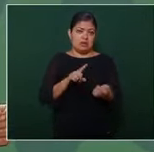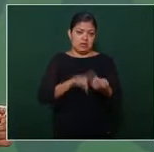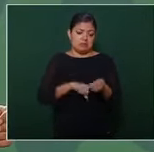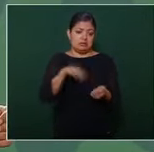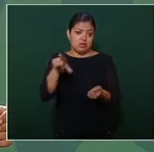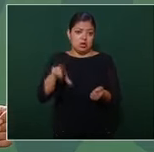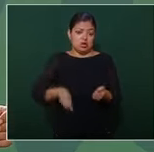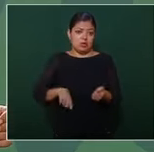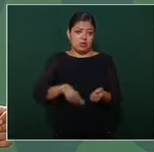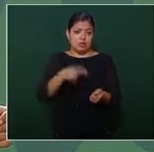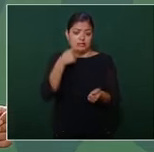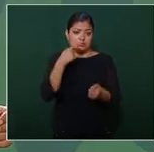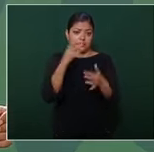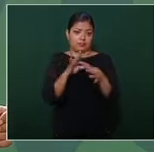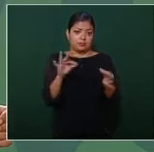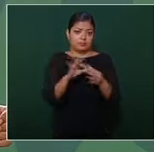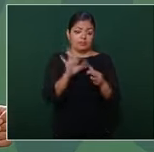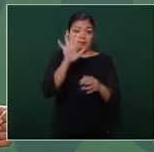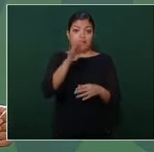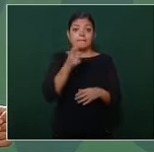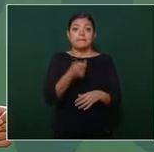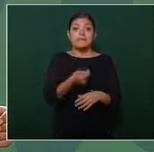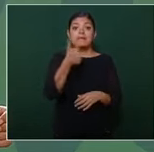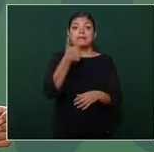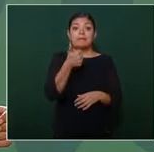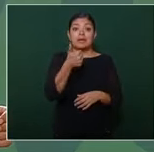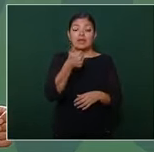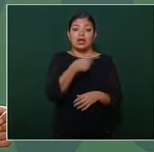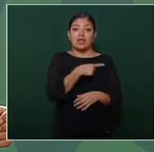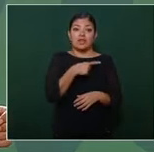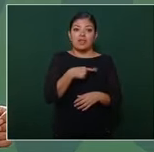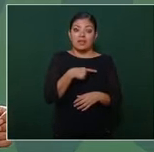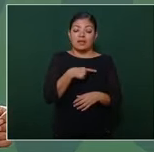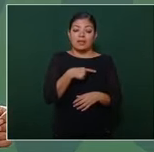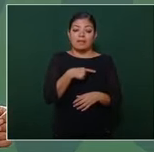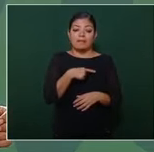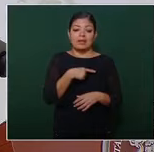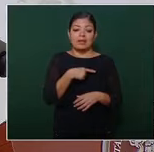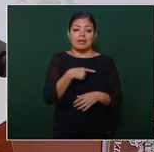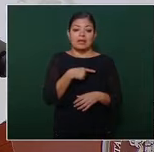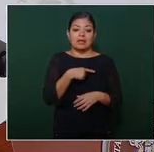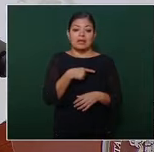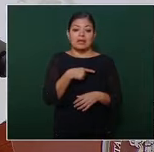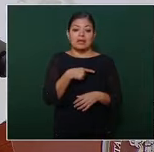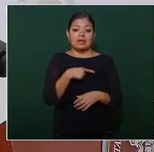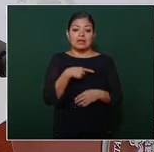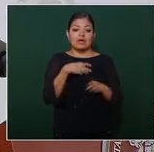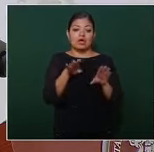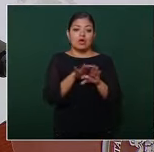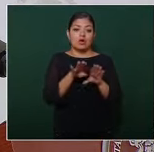gobernador que lo primero es abrazarlos lo primero es